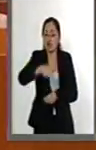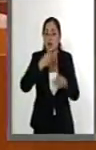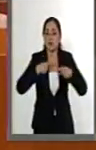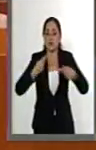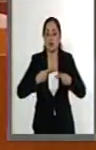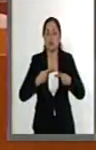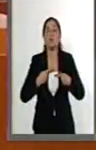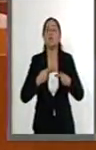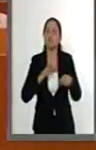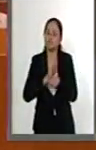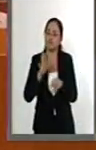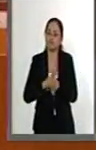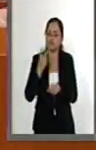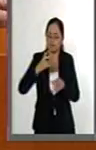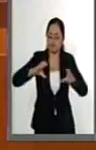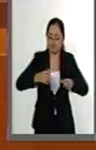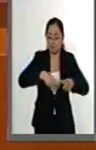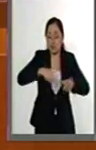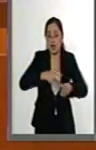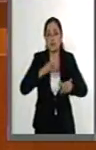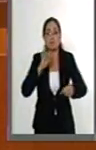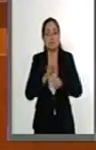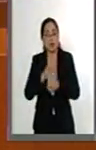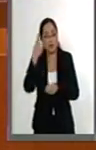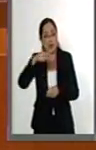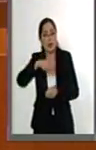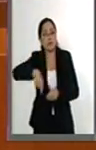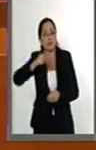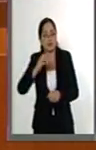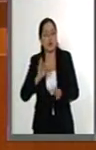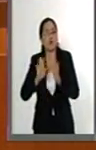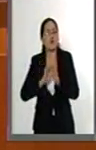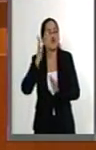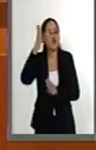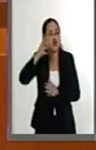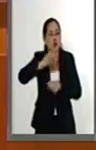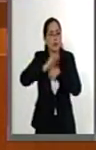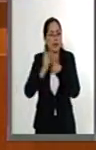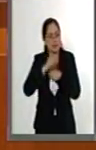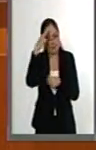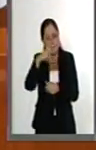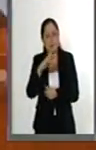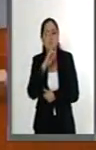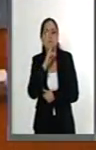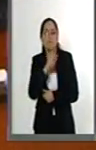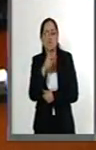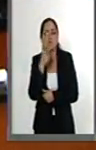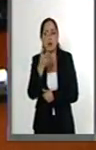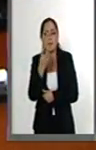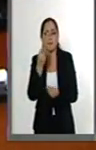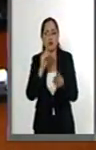Y este organismo es lo que va a hacer por el bien de México y por el bien de nuestra sociedad. Muchísimas gracias.